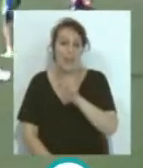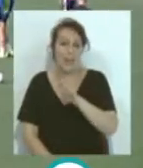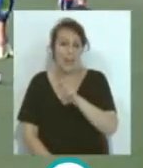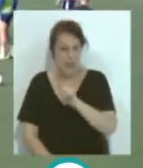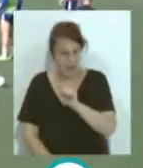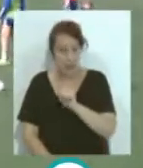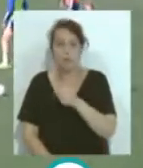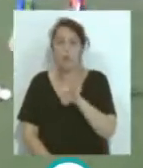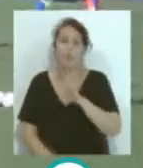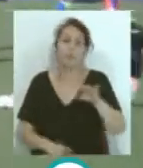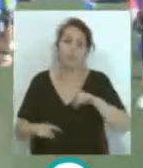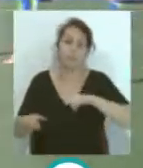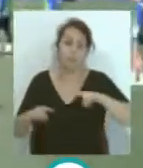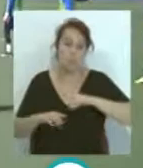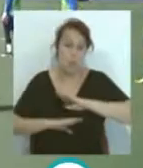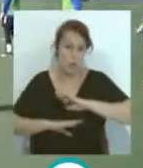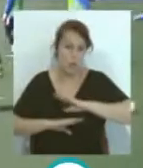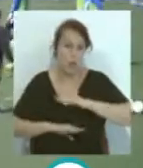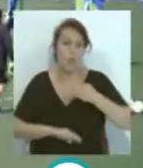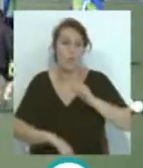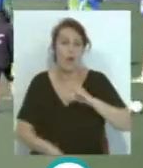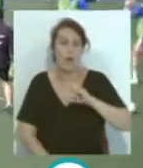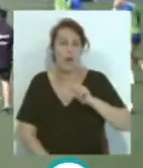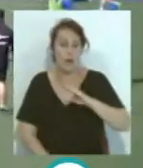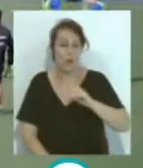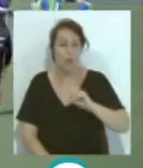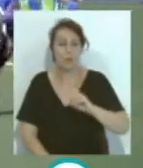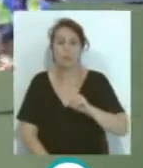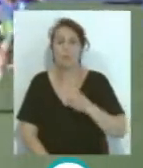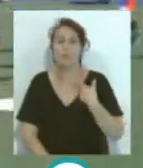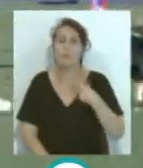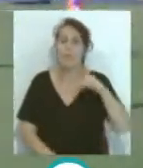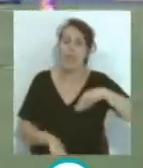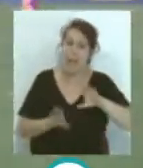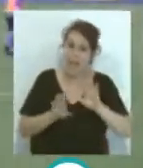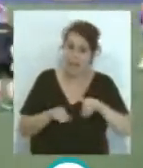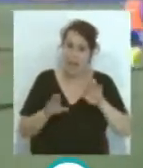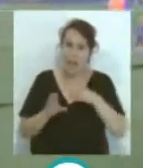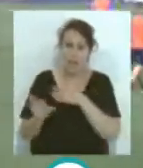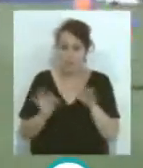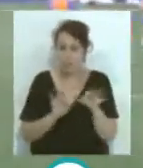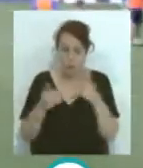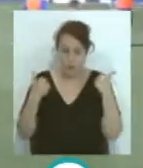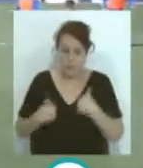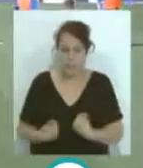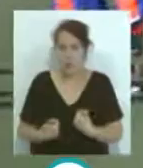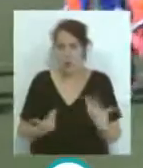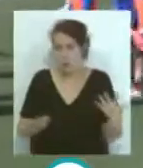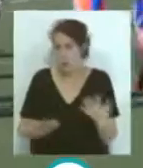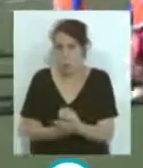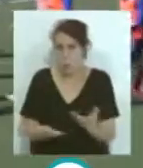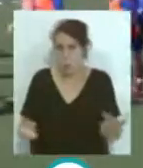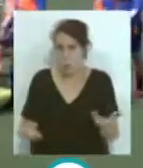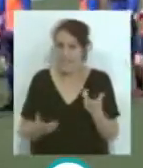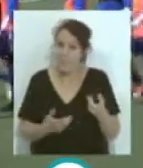entrenador de portero... ...Nacho Bocardo... ...Miguel Ángel... ...el preparador físico... ...todo el mundo...